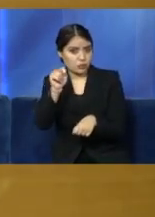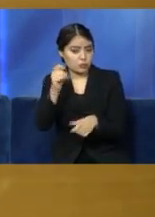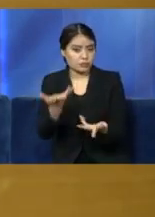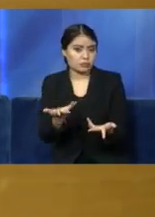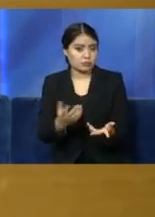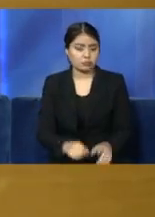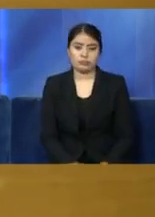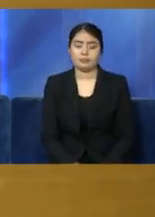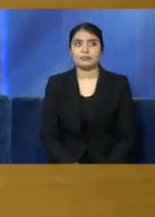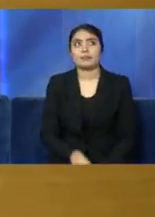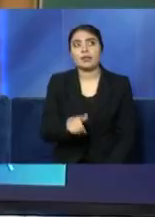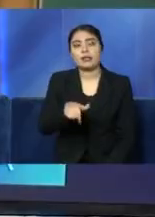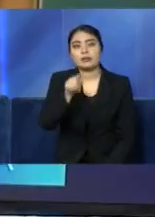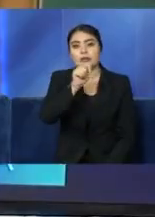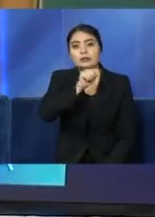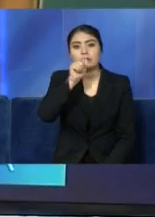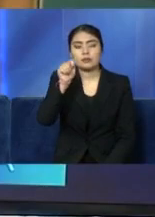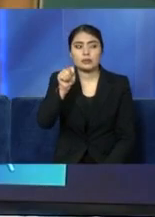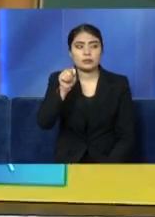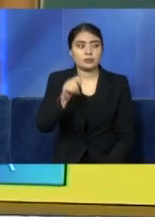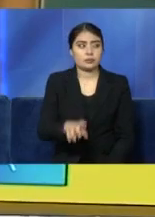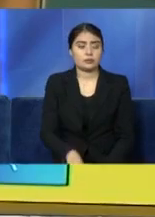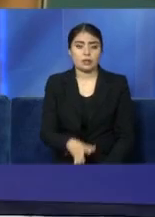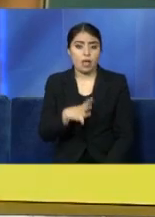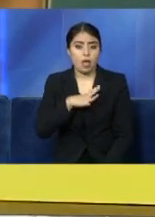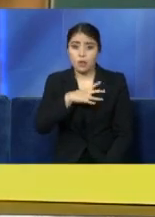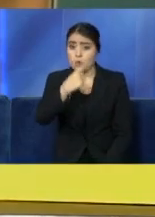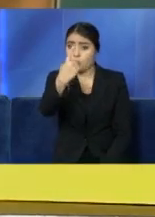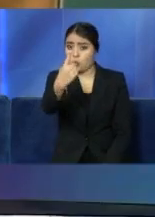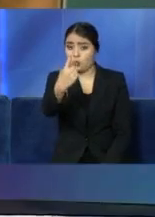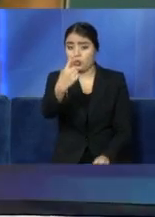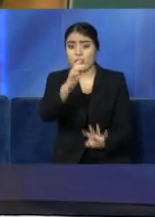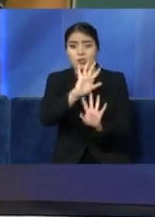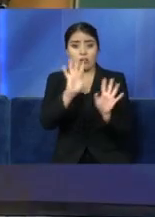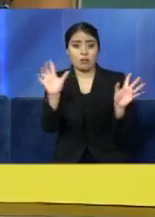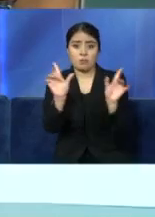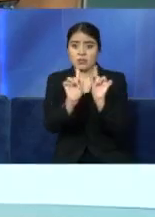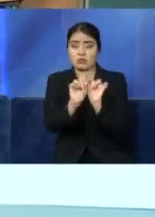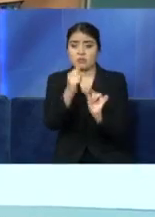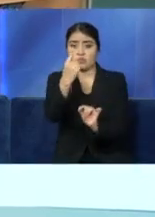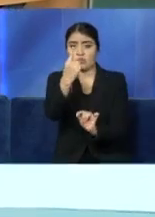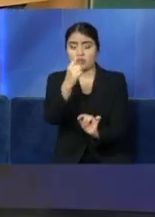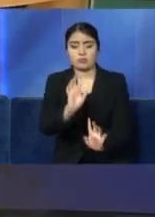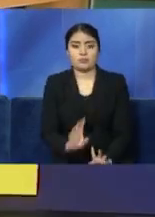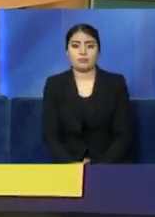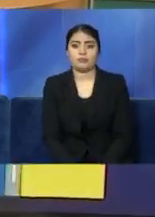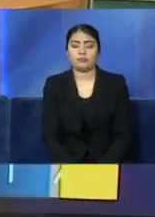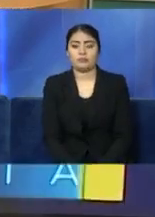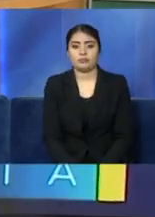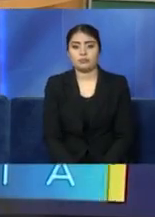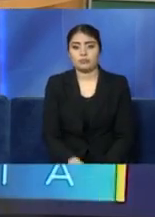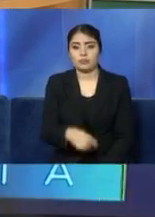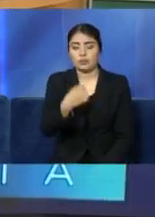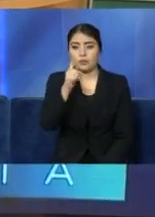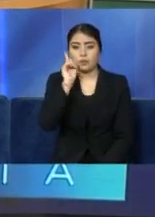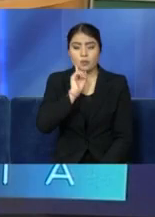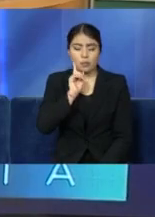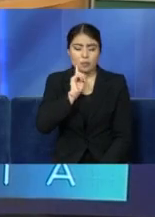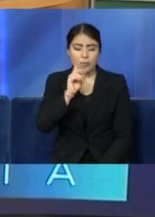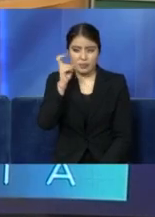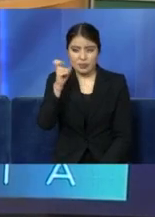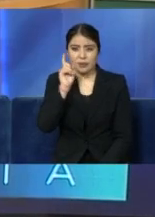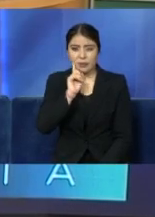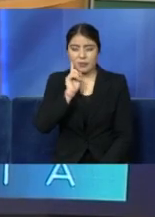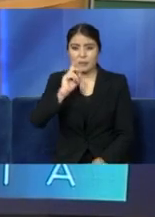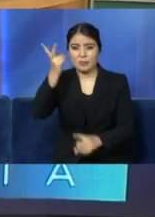En Torreón estamos reportando un solo caso, que es el que manejamos en el Estado. Es un solo caso de una femenino, como ya tenemos